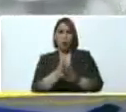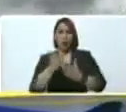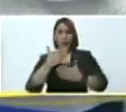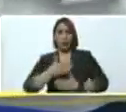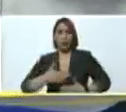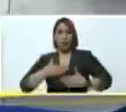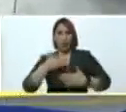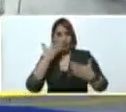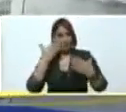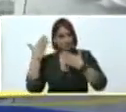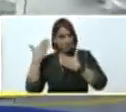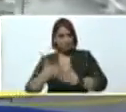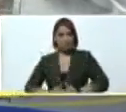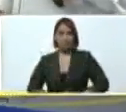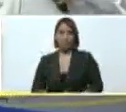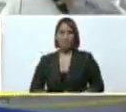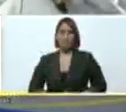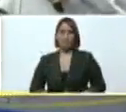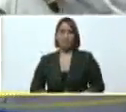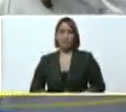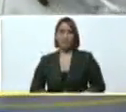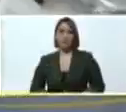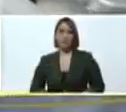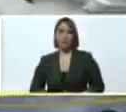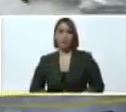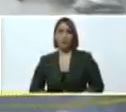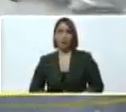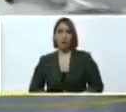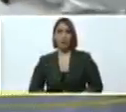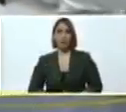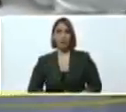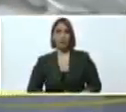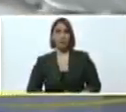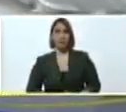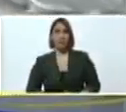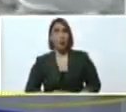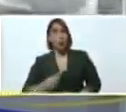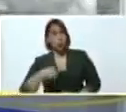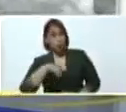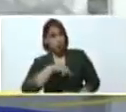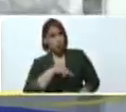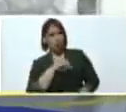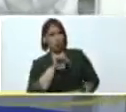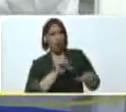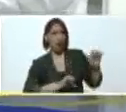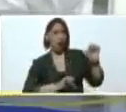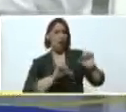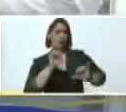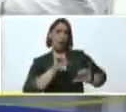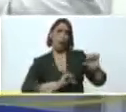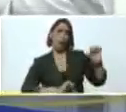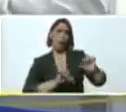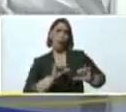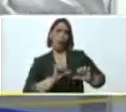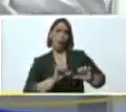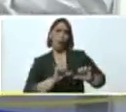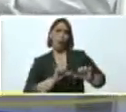favor, doctor. Muchas gracias. Presidente, estamos en el laboratorio de citogenética.